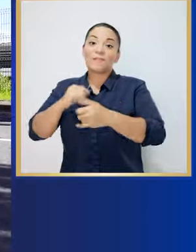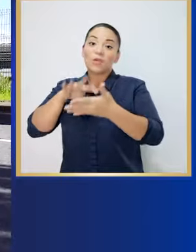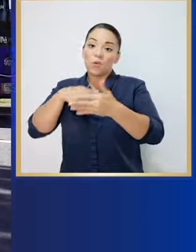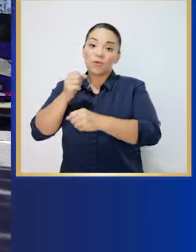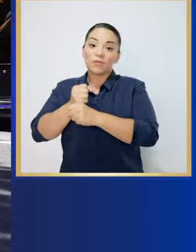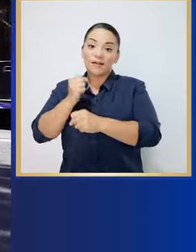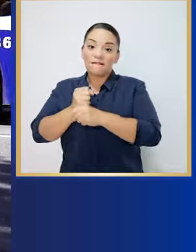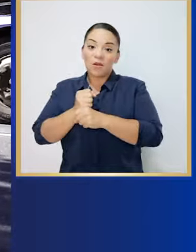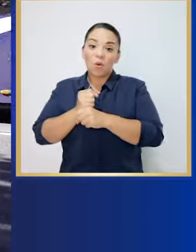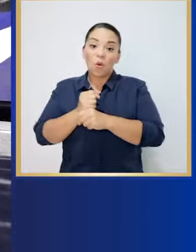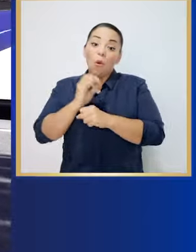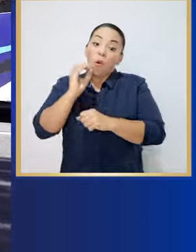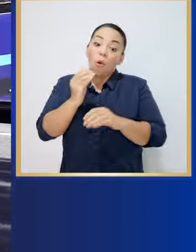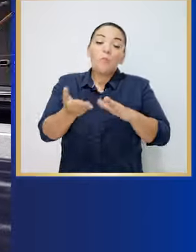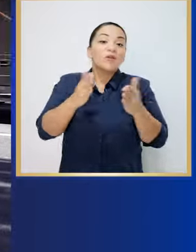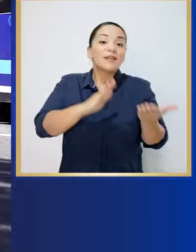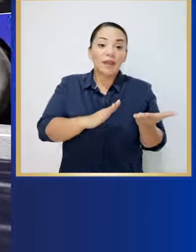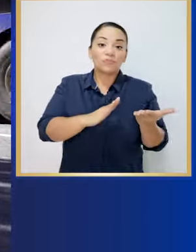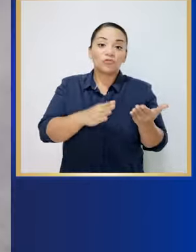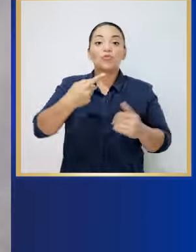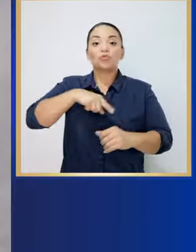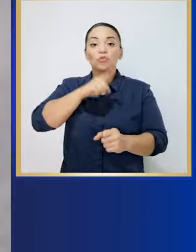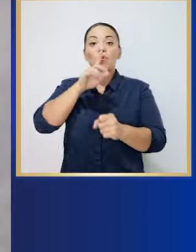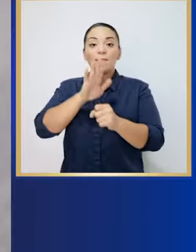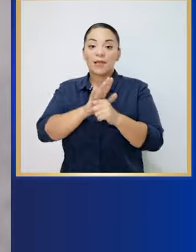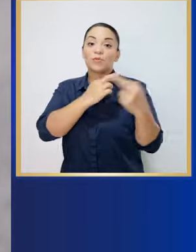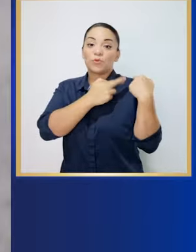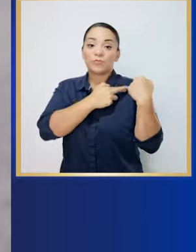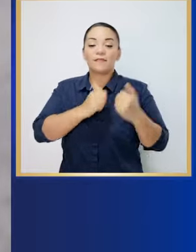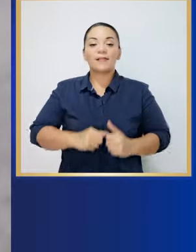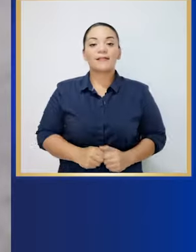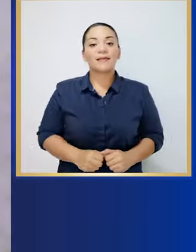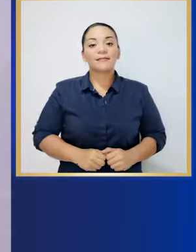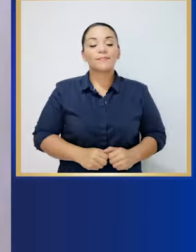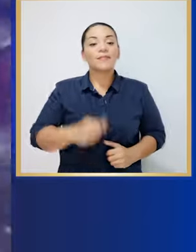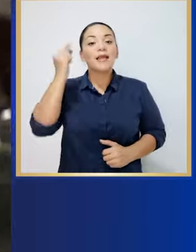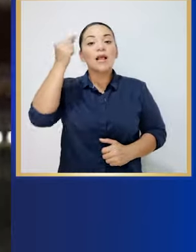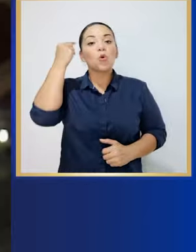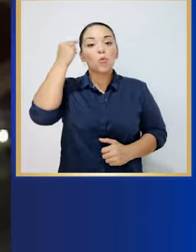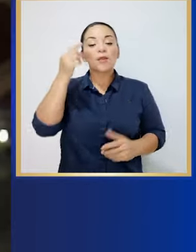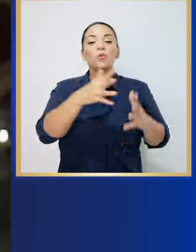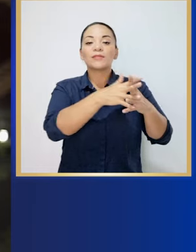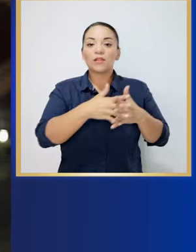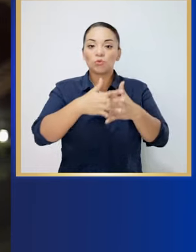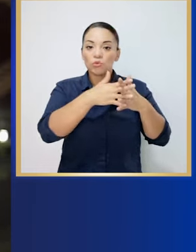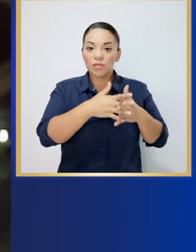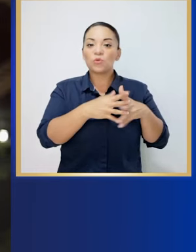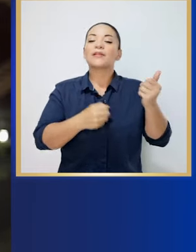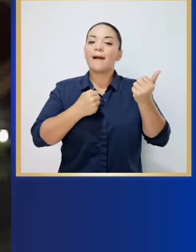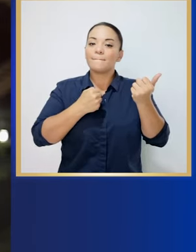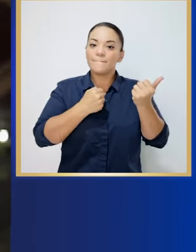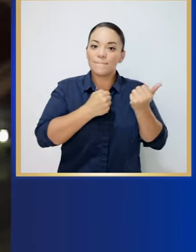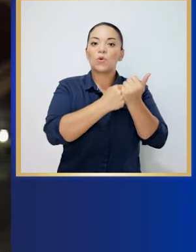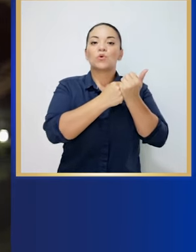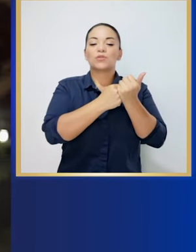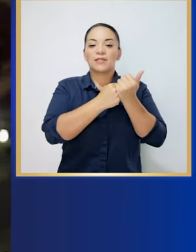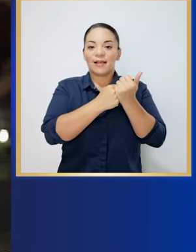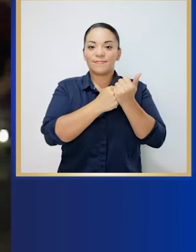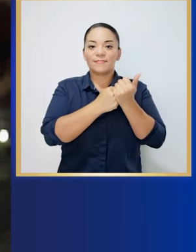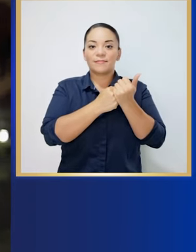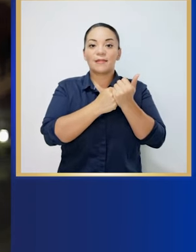terminar la jornada o si quedaremos abatidos en el cumplimiento de nuestro deber. El gobierno de Estados Unidos